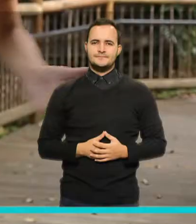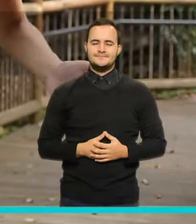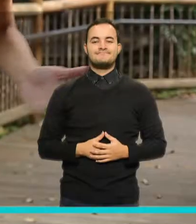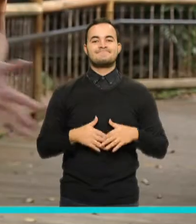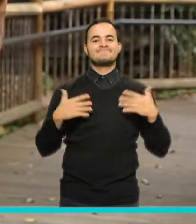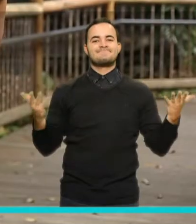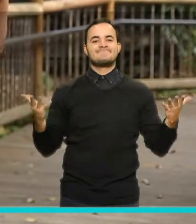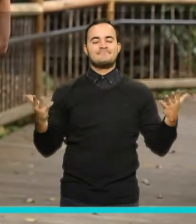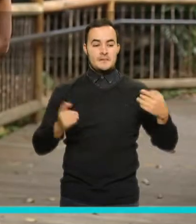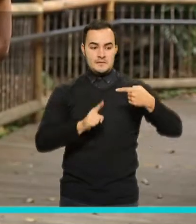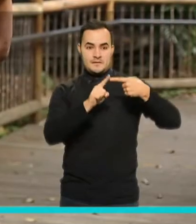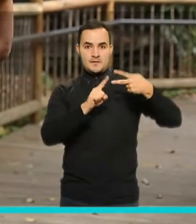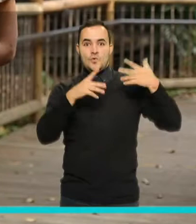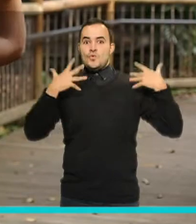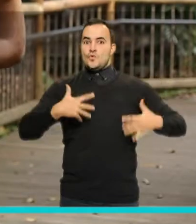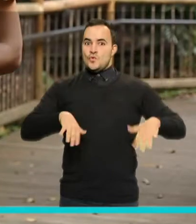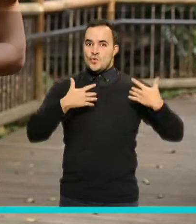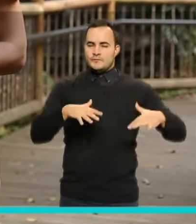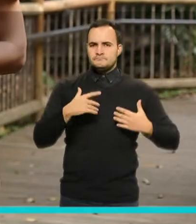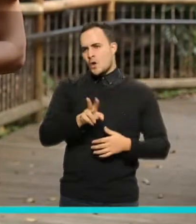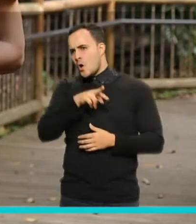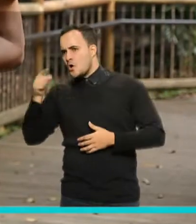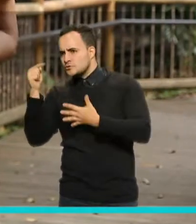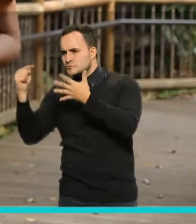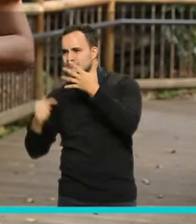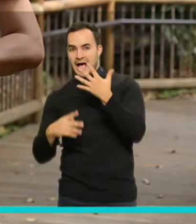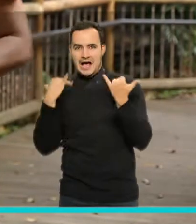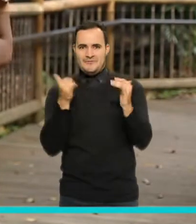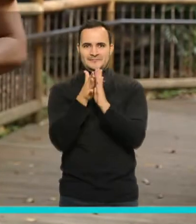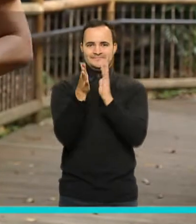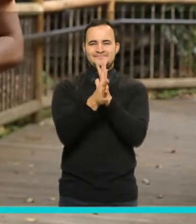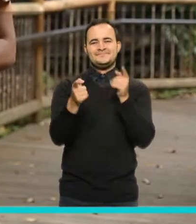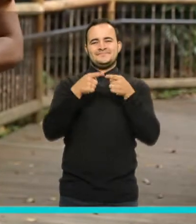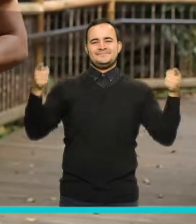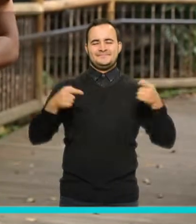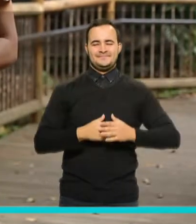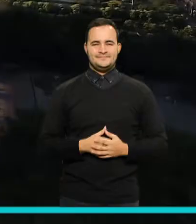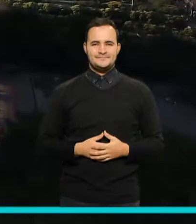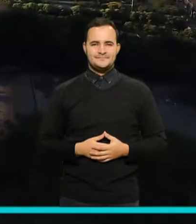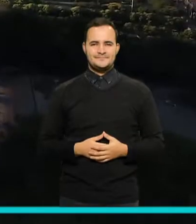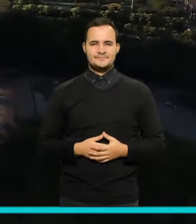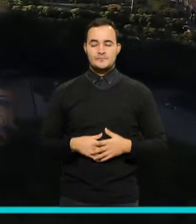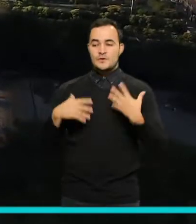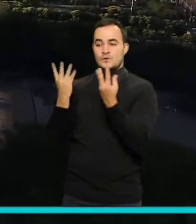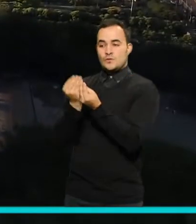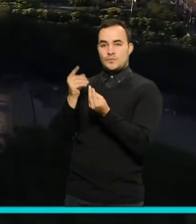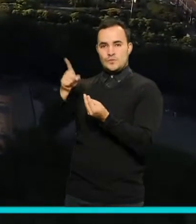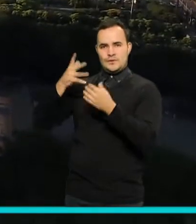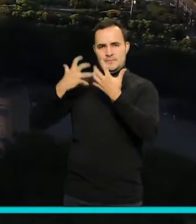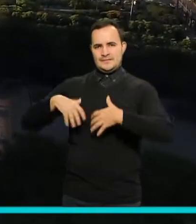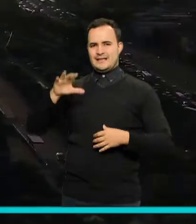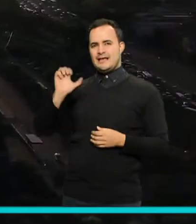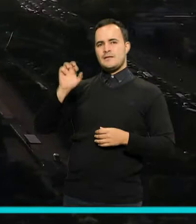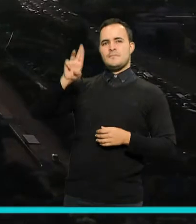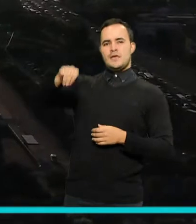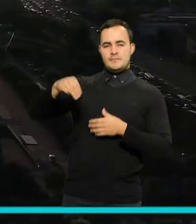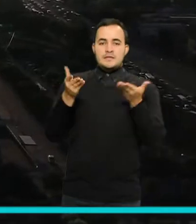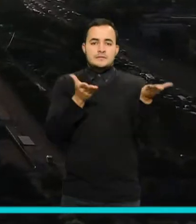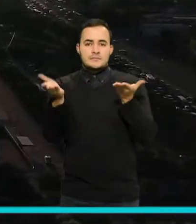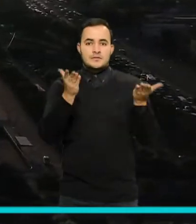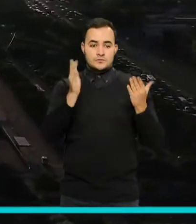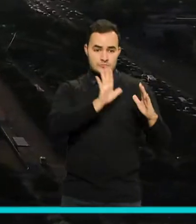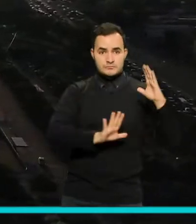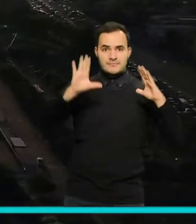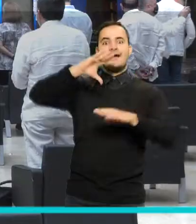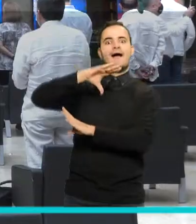Y ahora en Medellín Conecta TV es tiempo de conocer otros hechos destacados de la semana. El grupo EPM extiende sus servicios